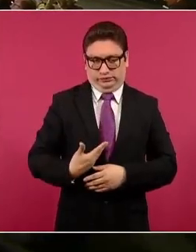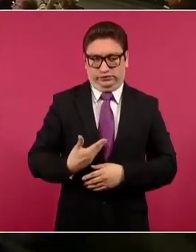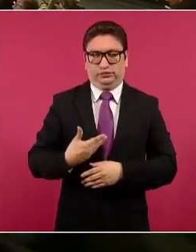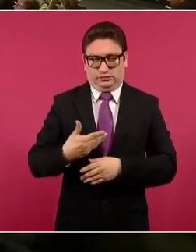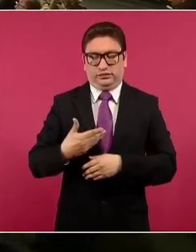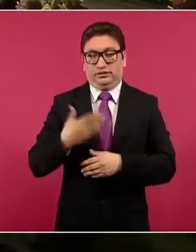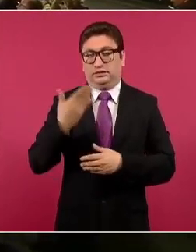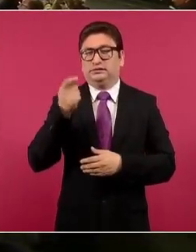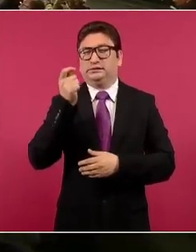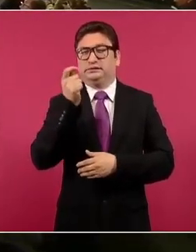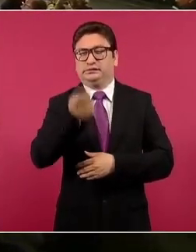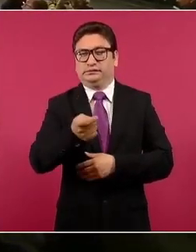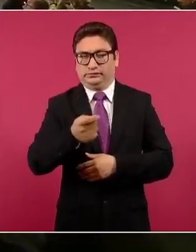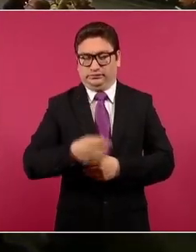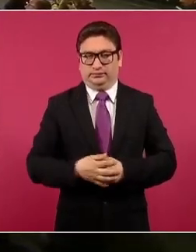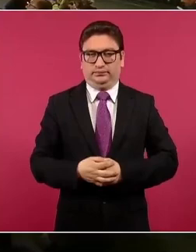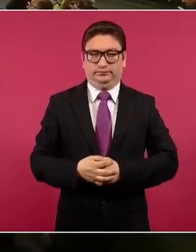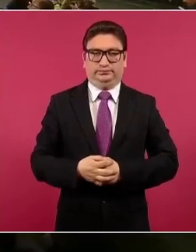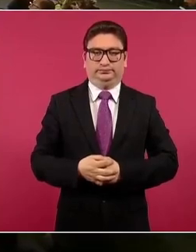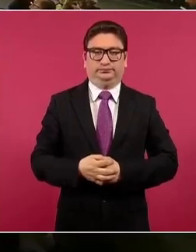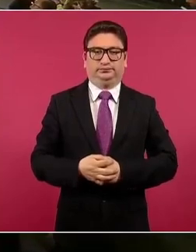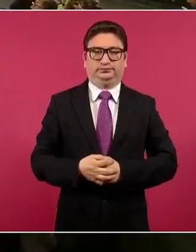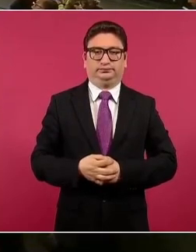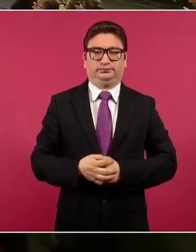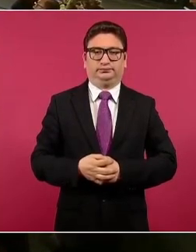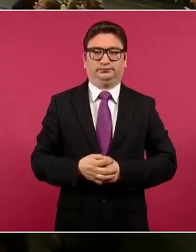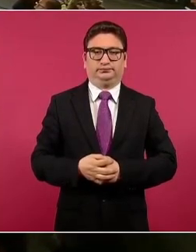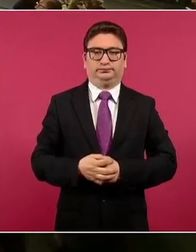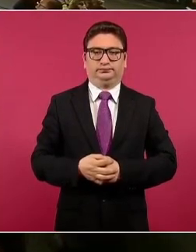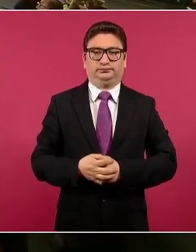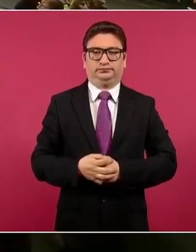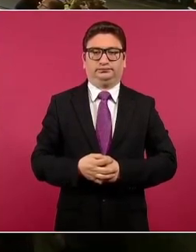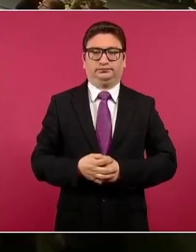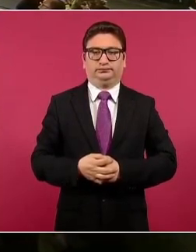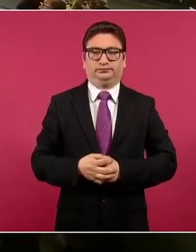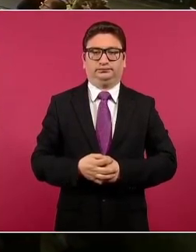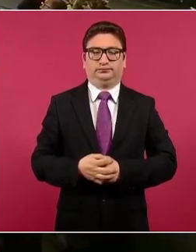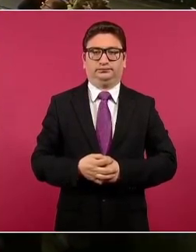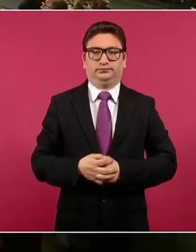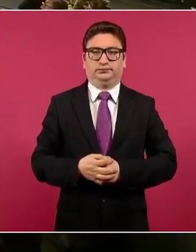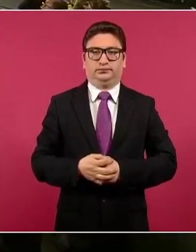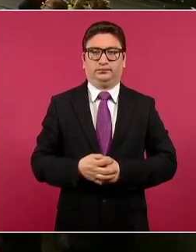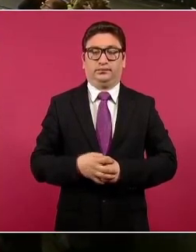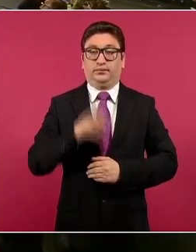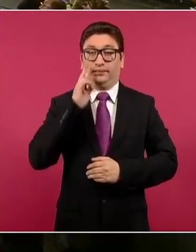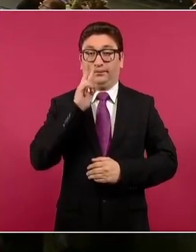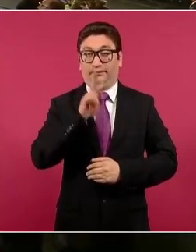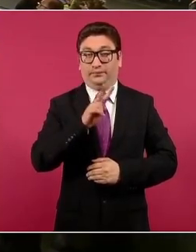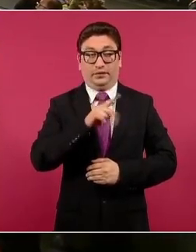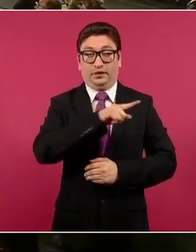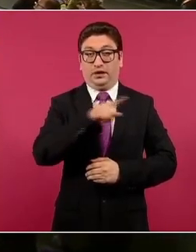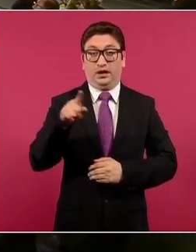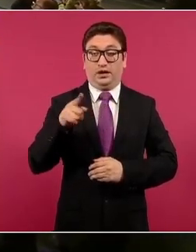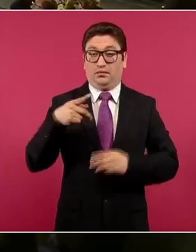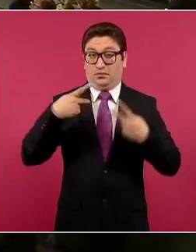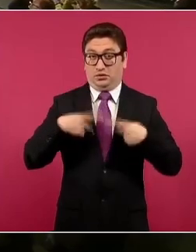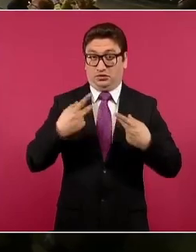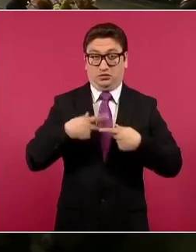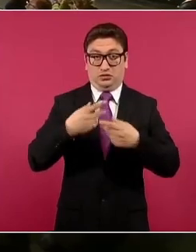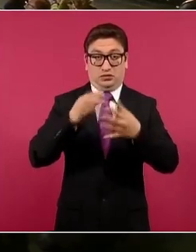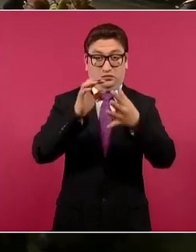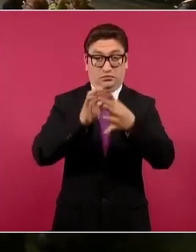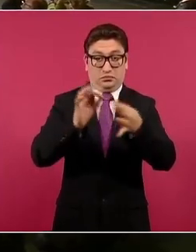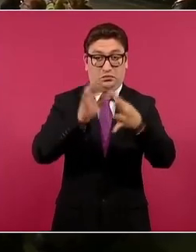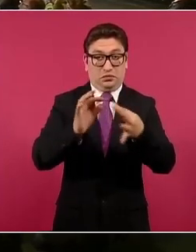destaca ahí, aquí justamente, es que a falta de argumentos, la mentira,